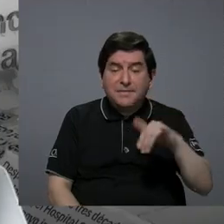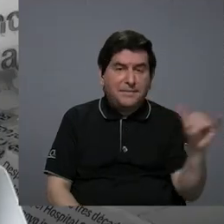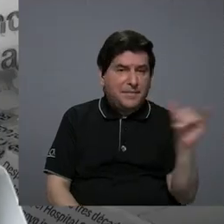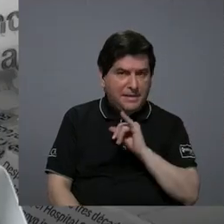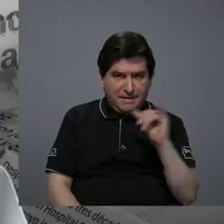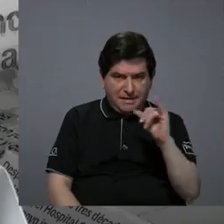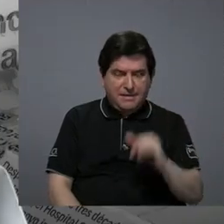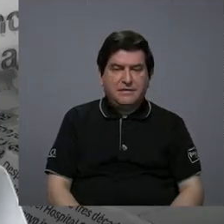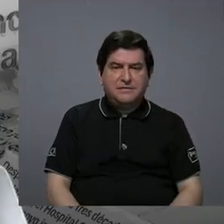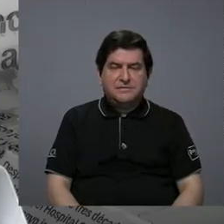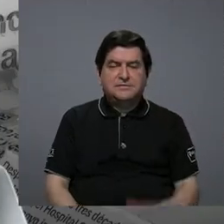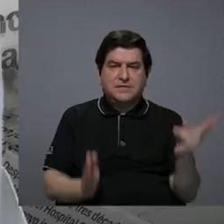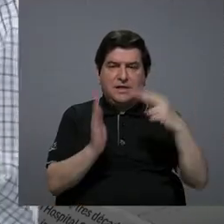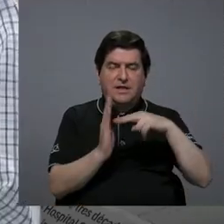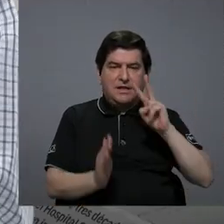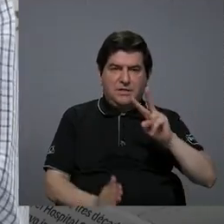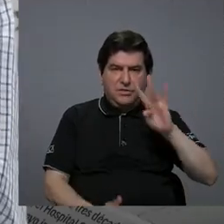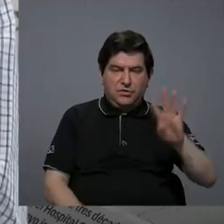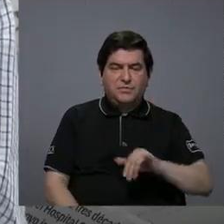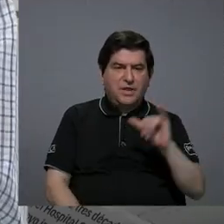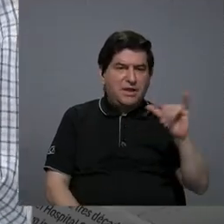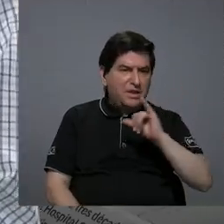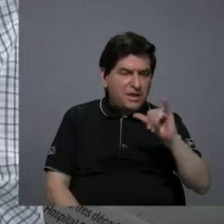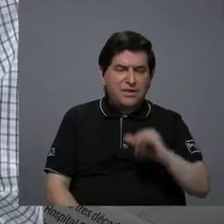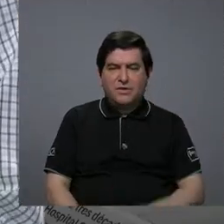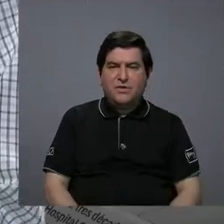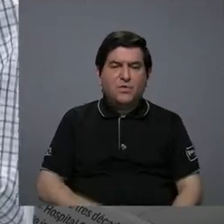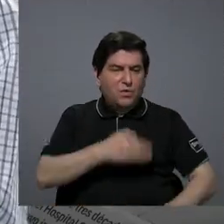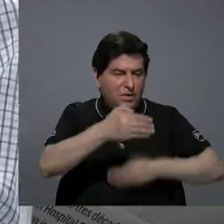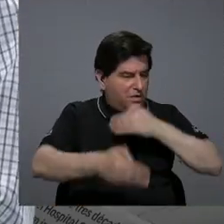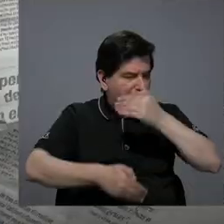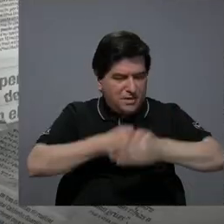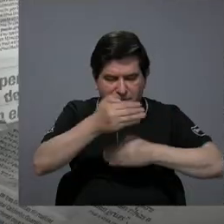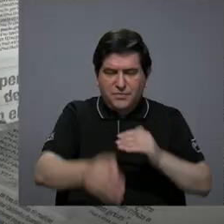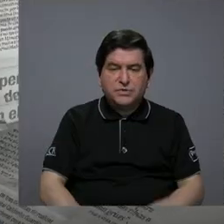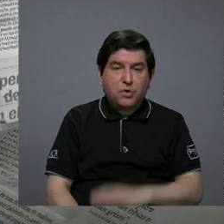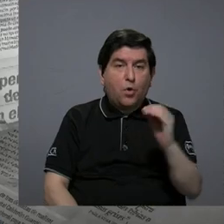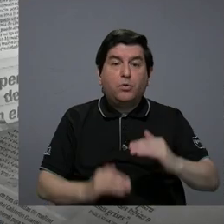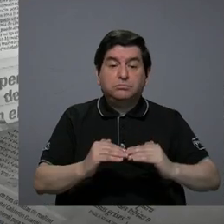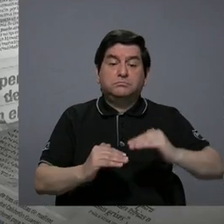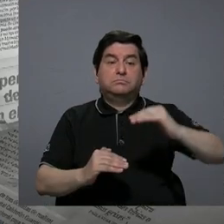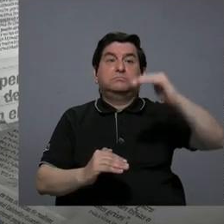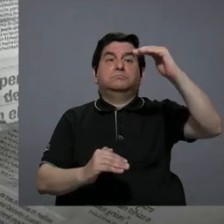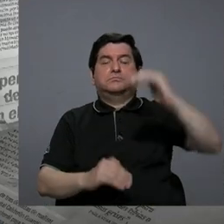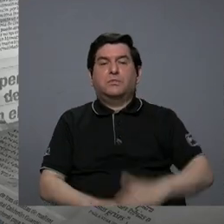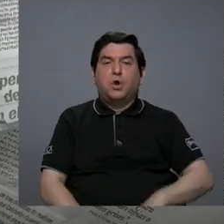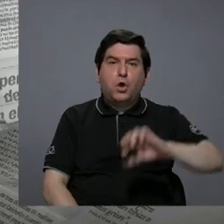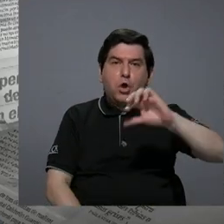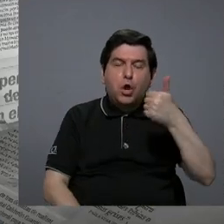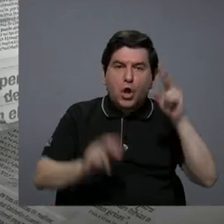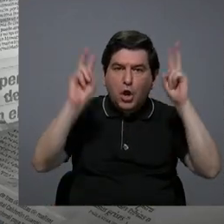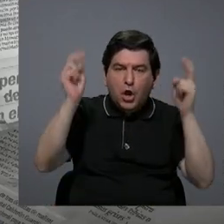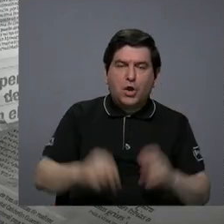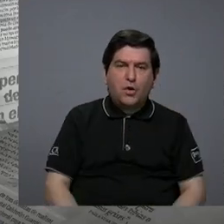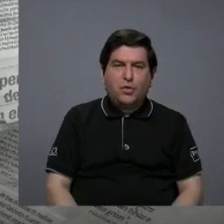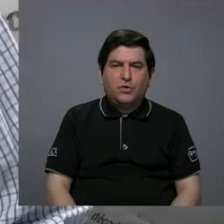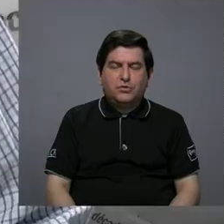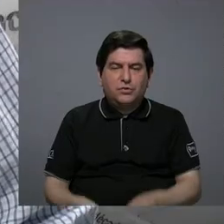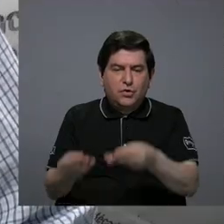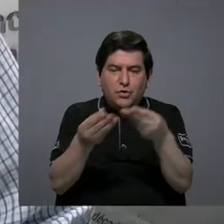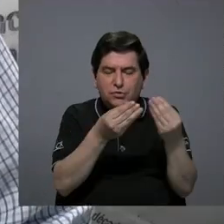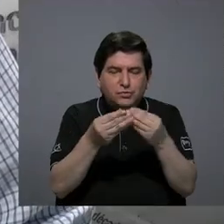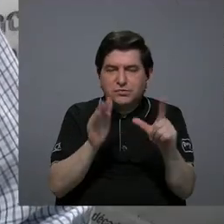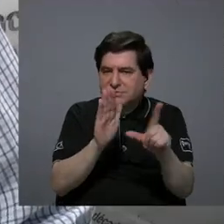también en este 2024 vamos por la misma sendero incluso un poco más y el otro tema es el tema de las sustancias